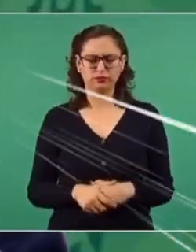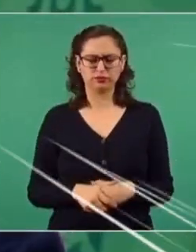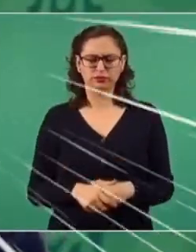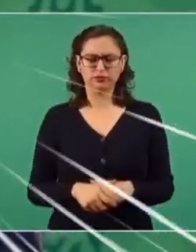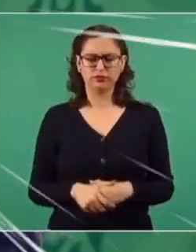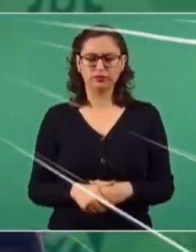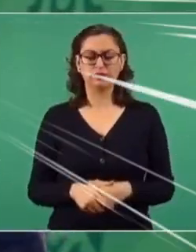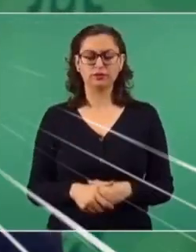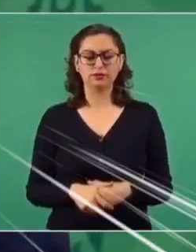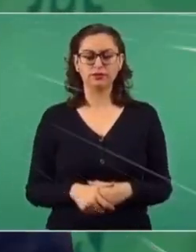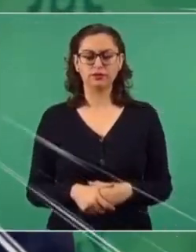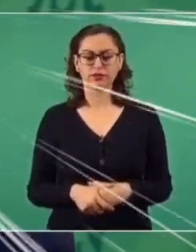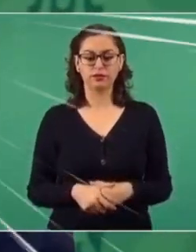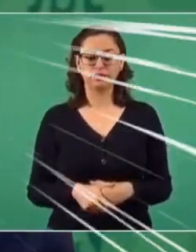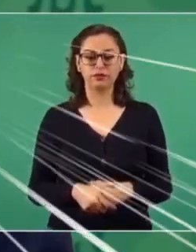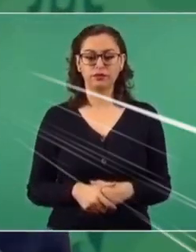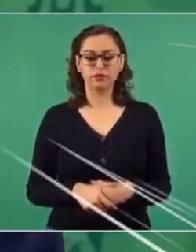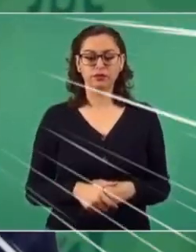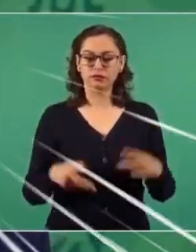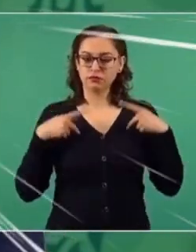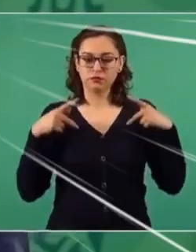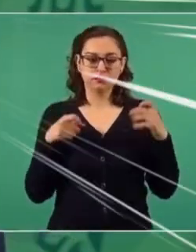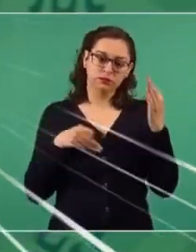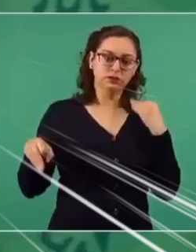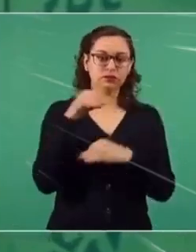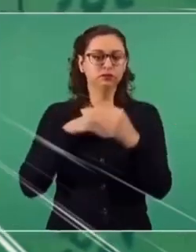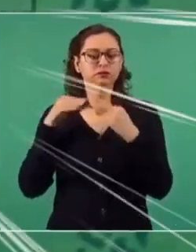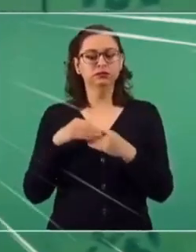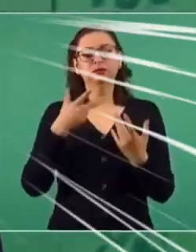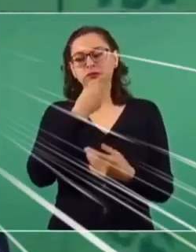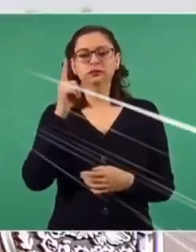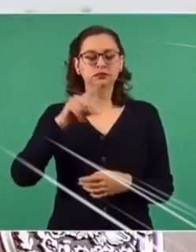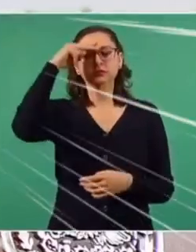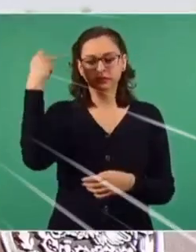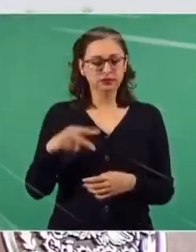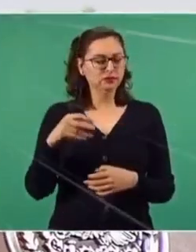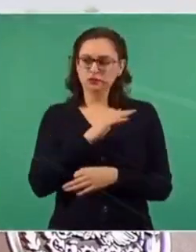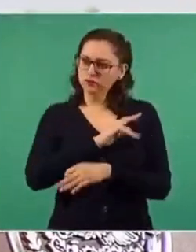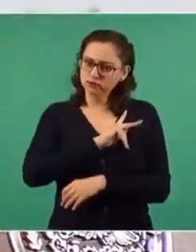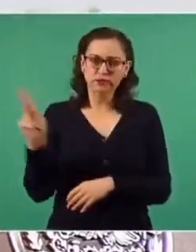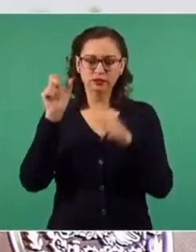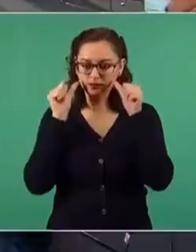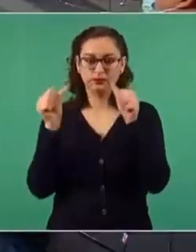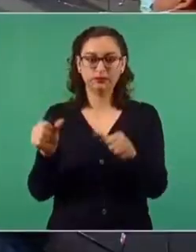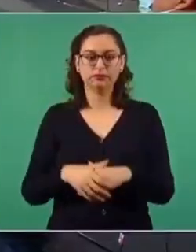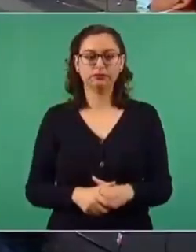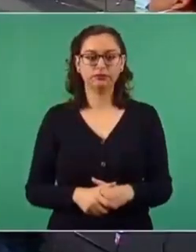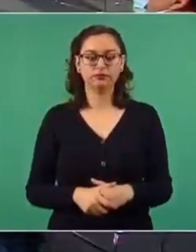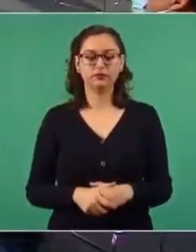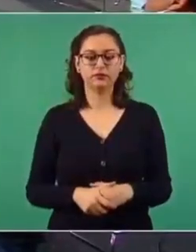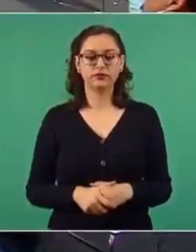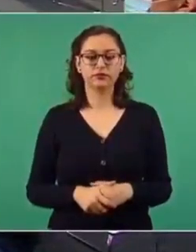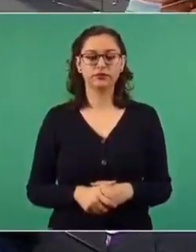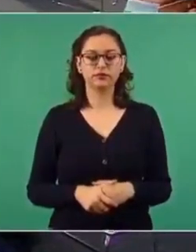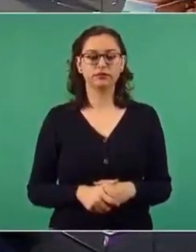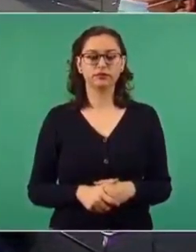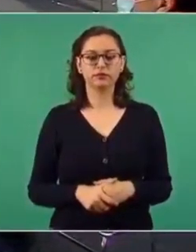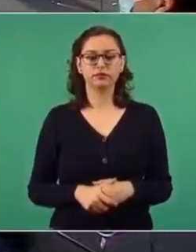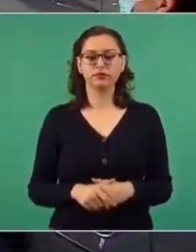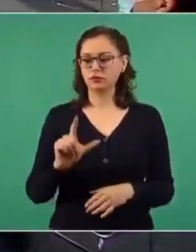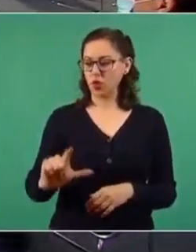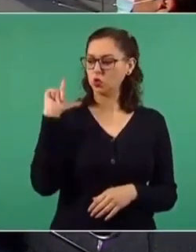Los pobladores, todas las mexicanas y mexicanos, todos. Se llevó a cabo la reunión